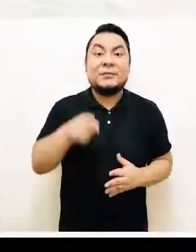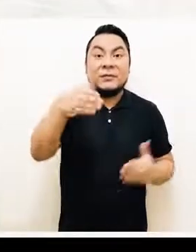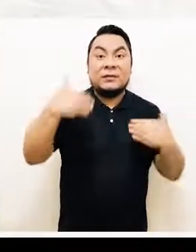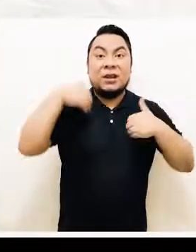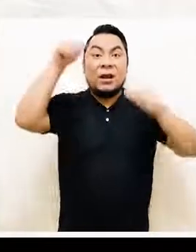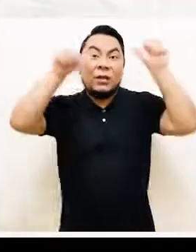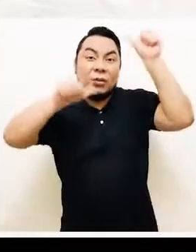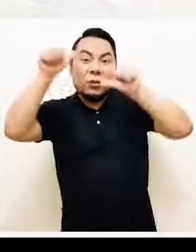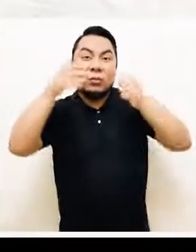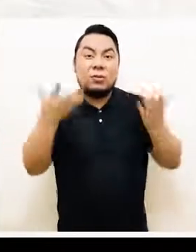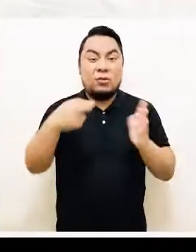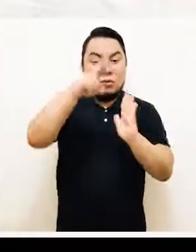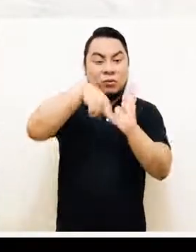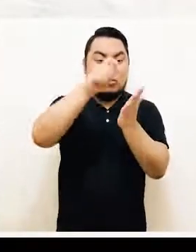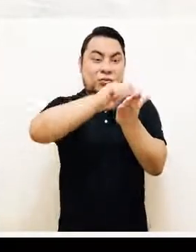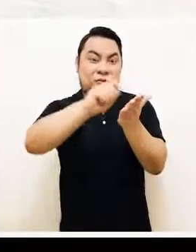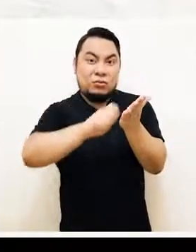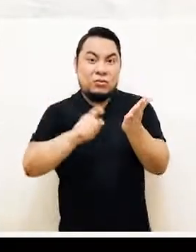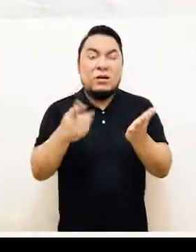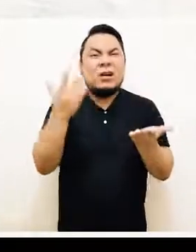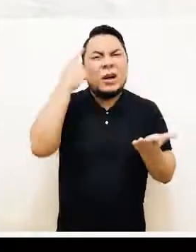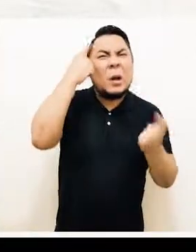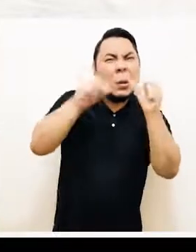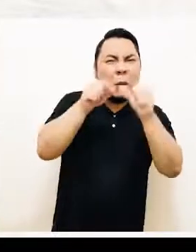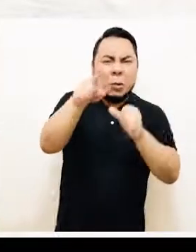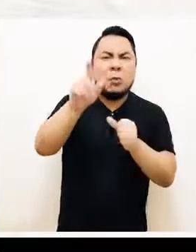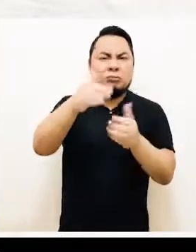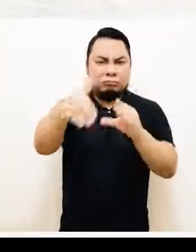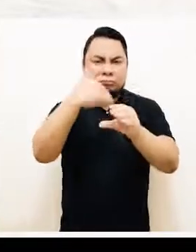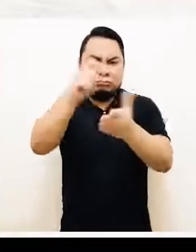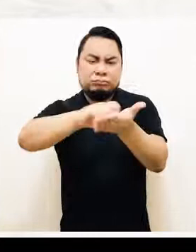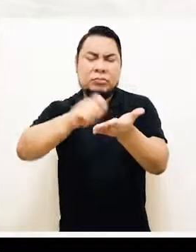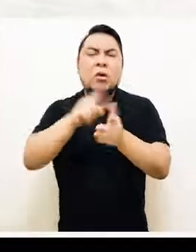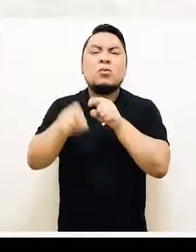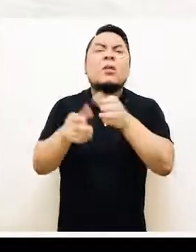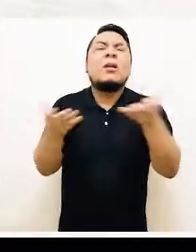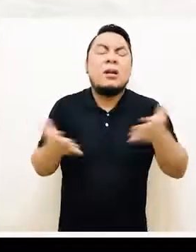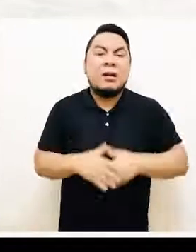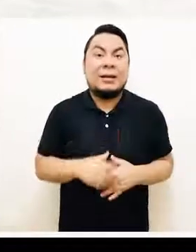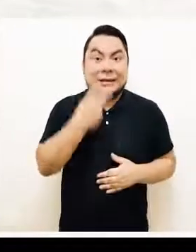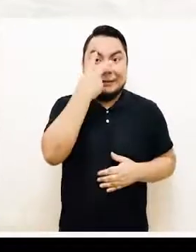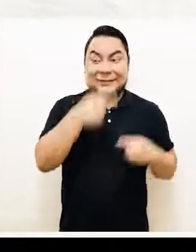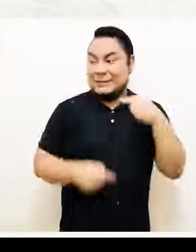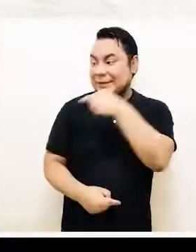Si tienes dudas sobre el registro, puedes escribir y enviar tus consultas a